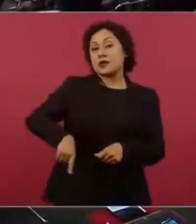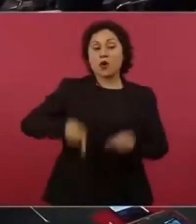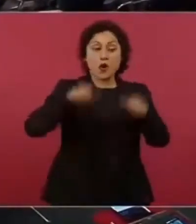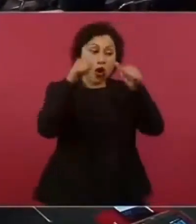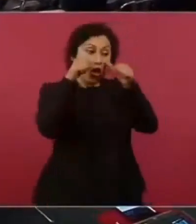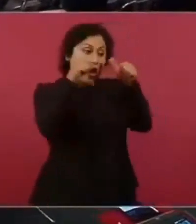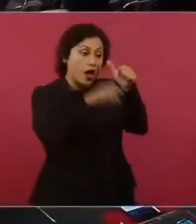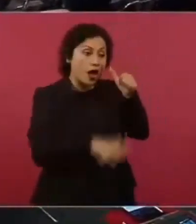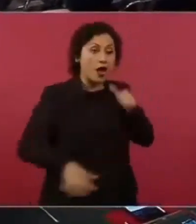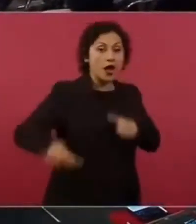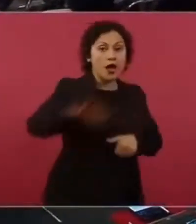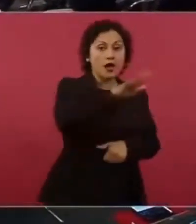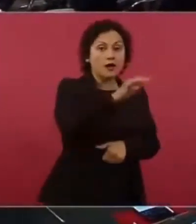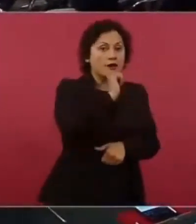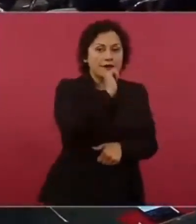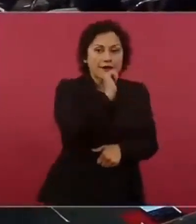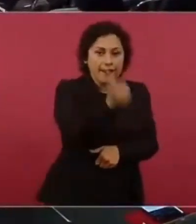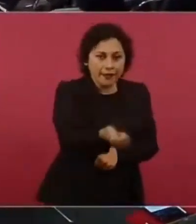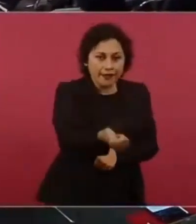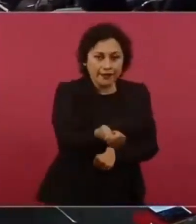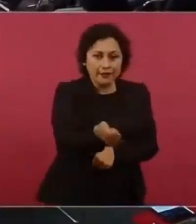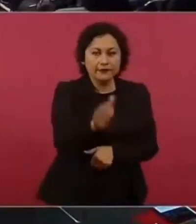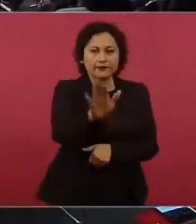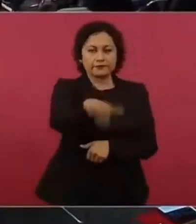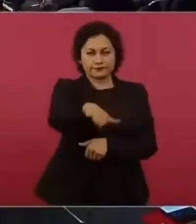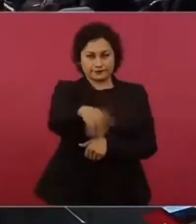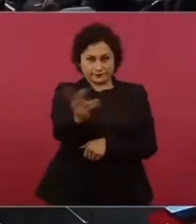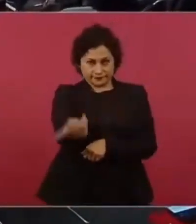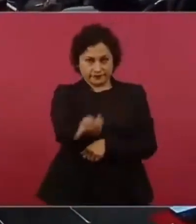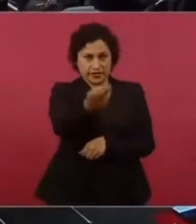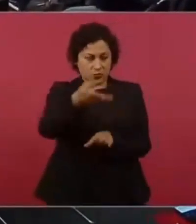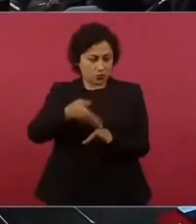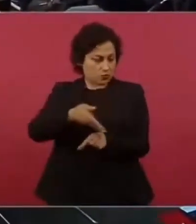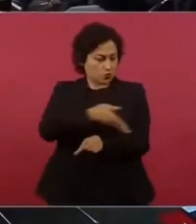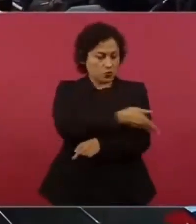¿Para qué era el gobierno en el periodo neoliberal?